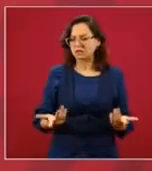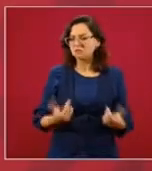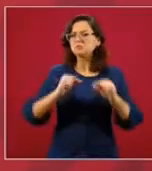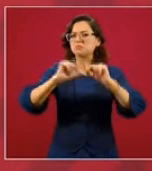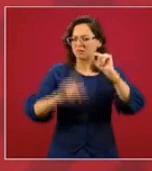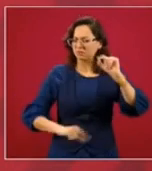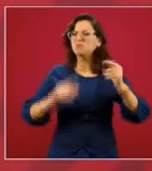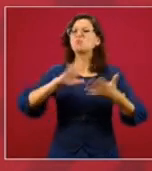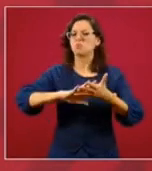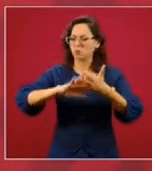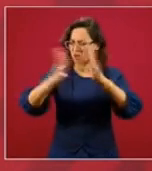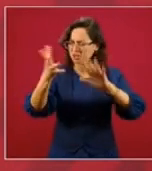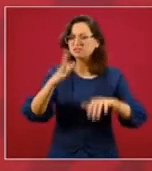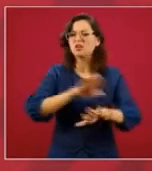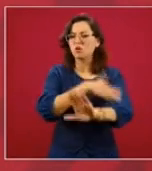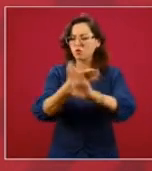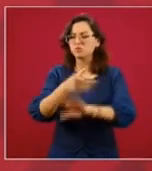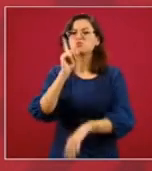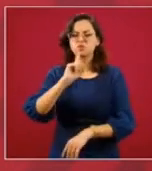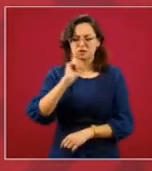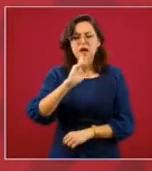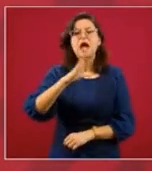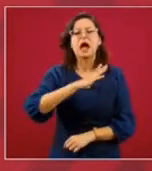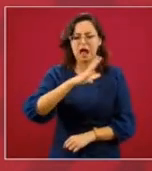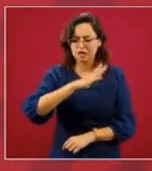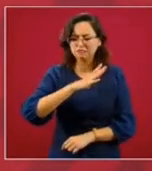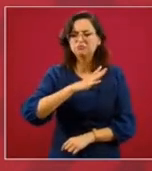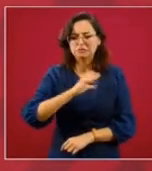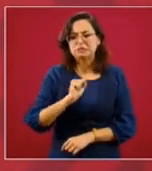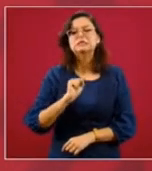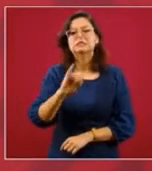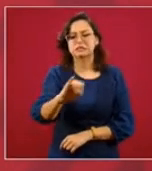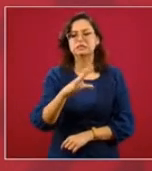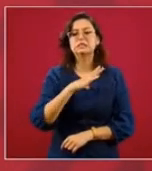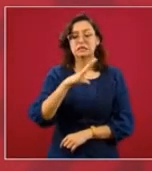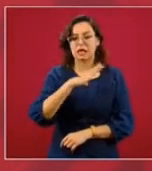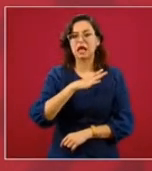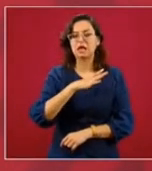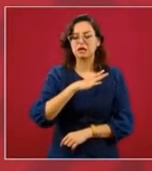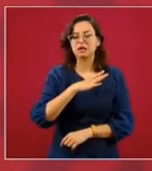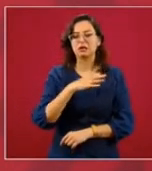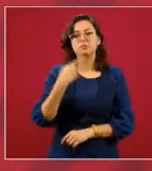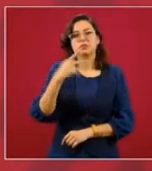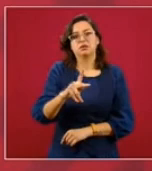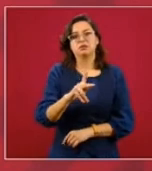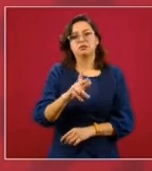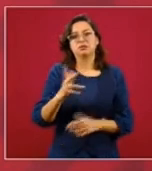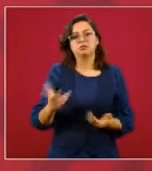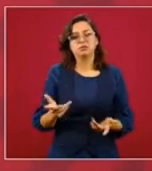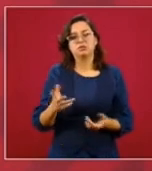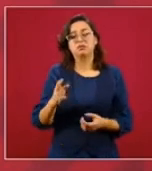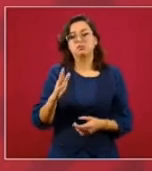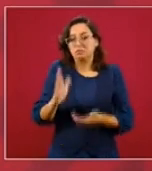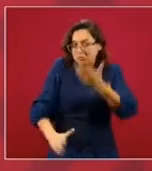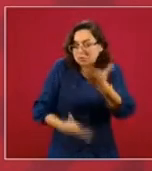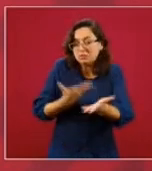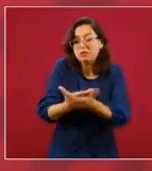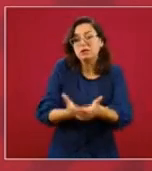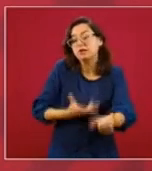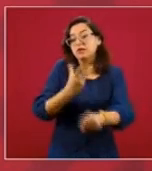violencia. contra las mujeres, porque no quiero que me vayan a malinterpretar,